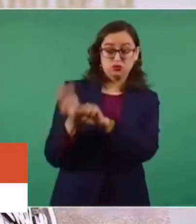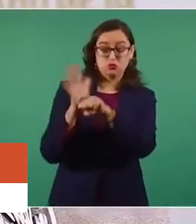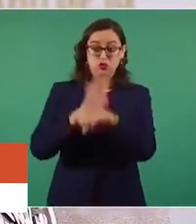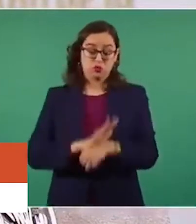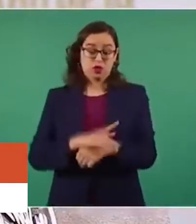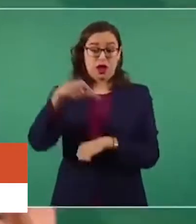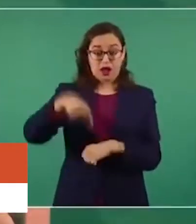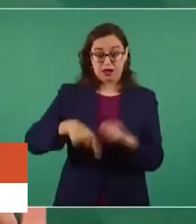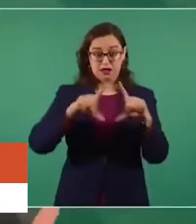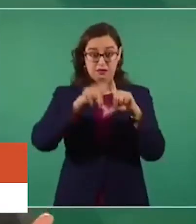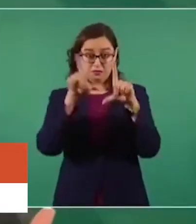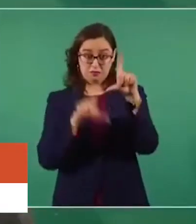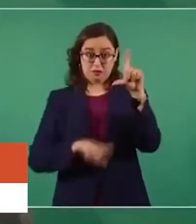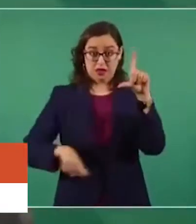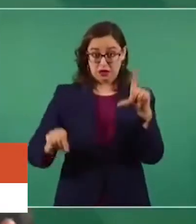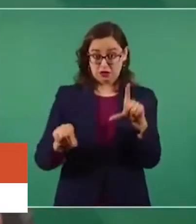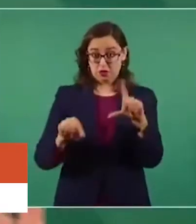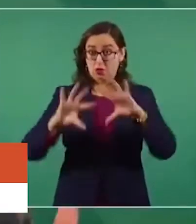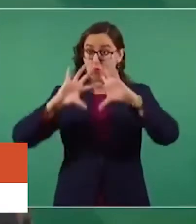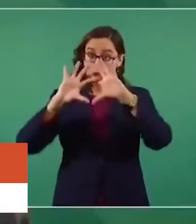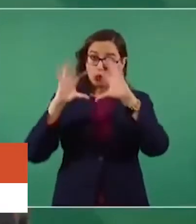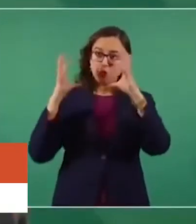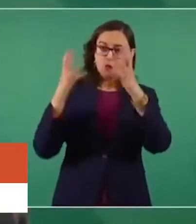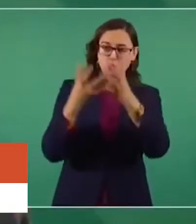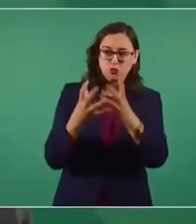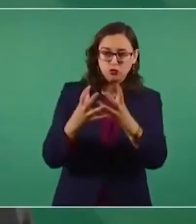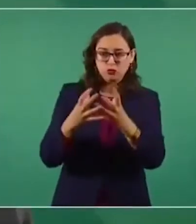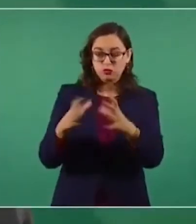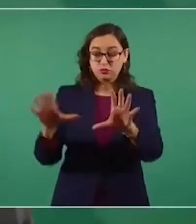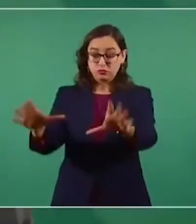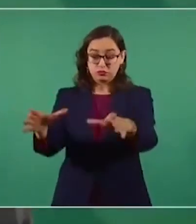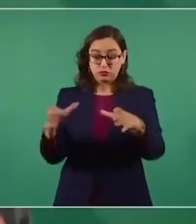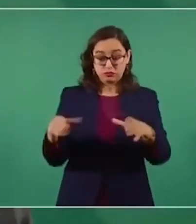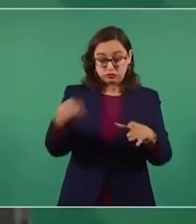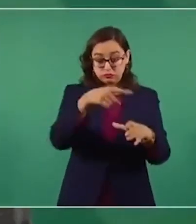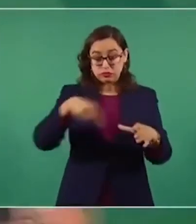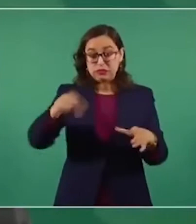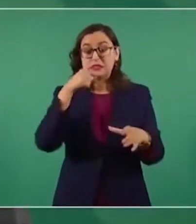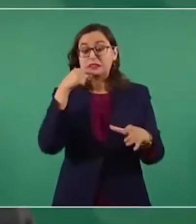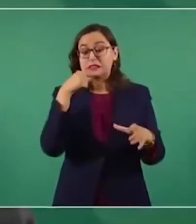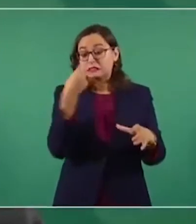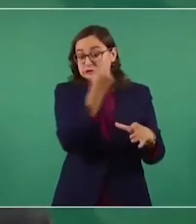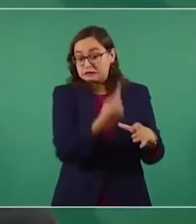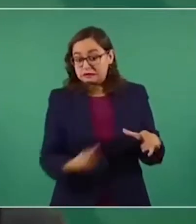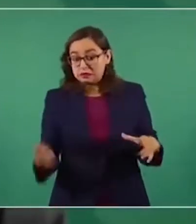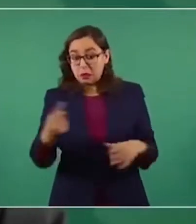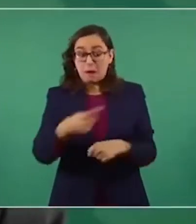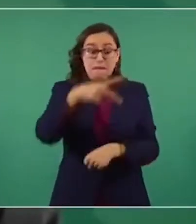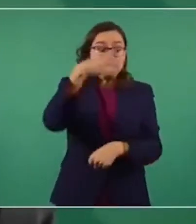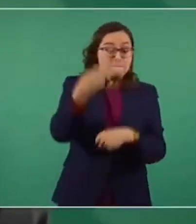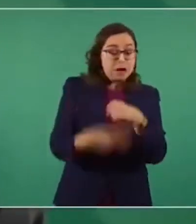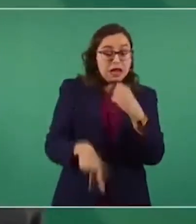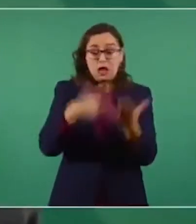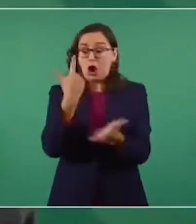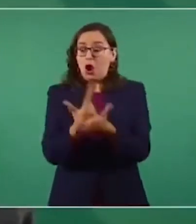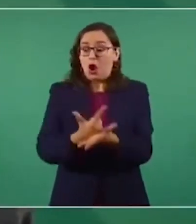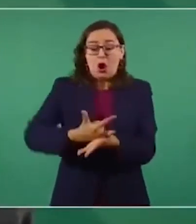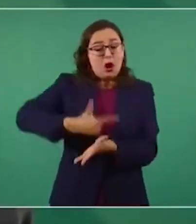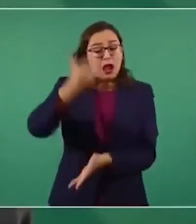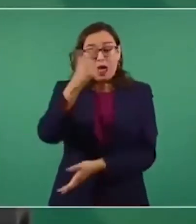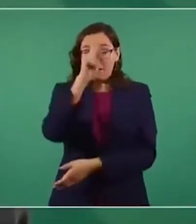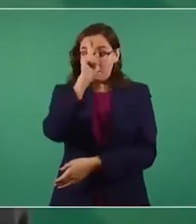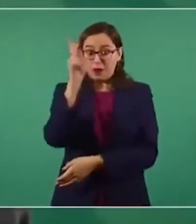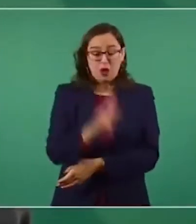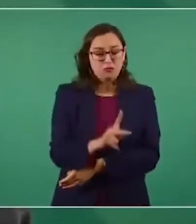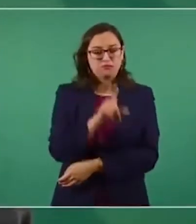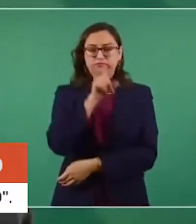mostrado que sea una población de especial riesgo, ni en México ni en el mundo. Aquí hemos mostrado datos de la